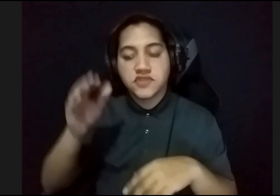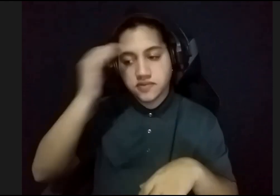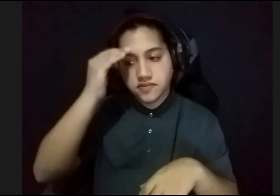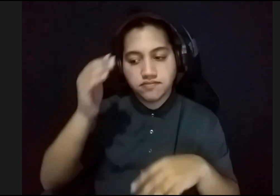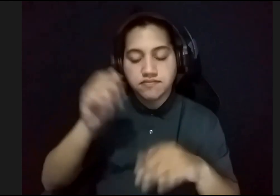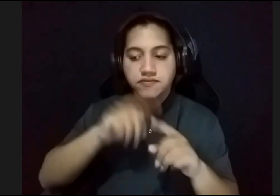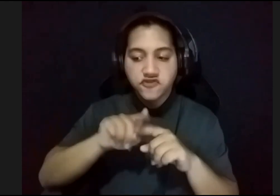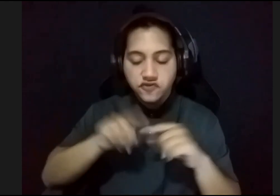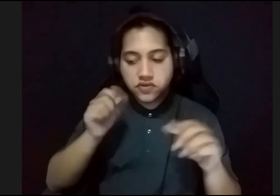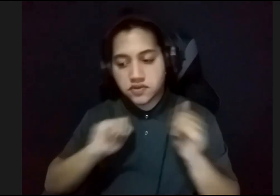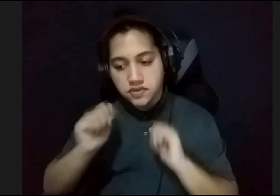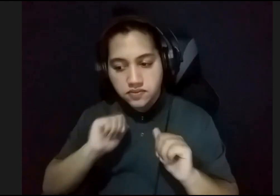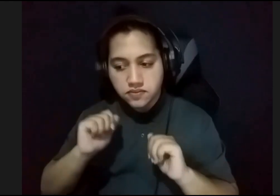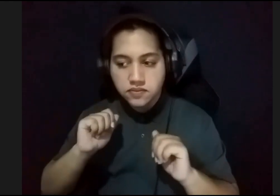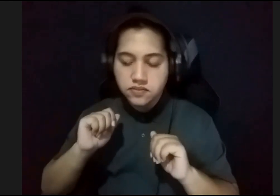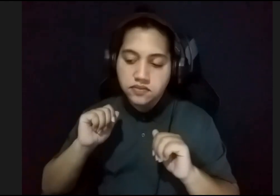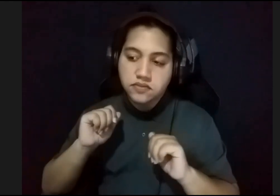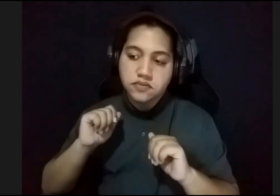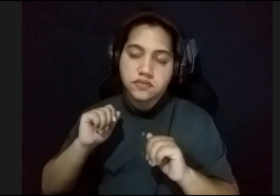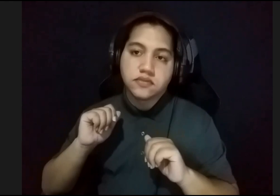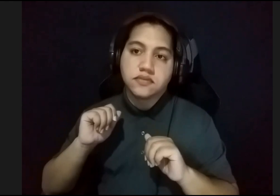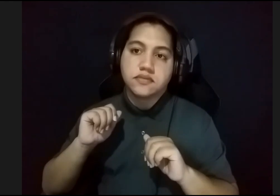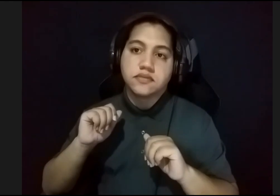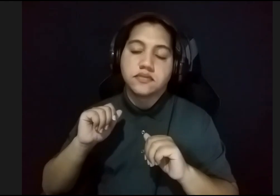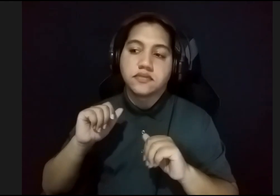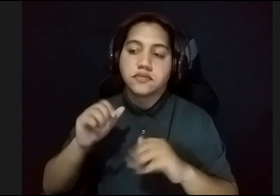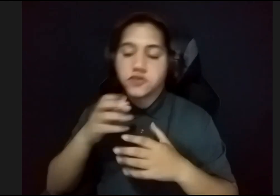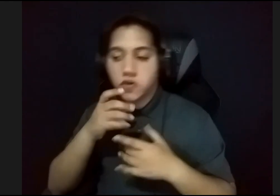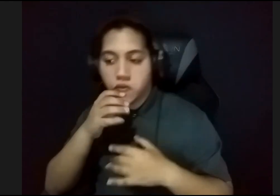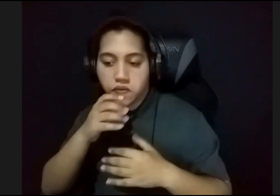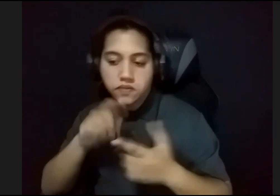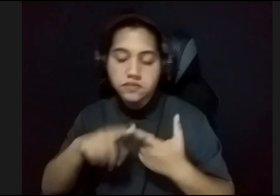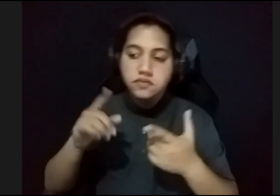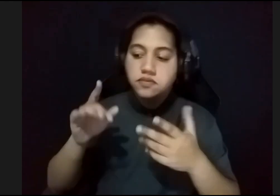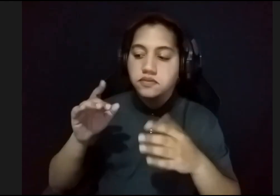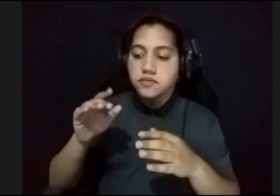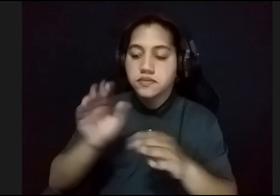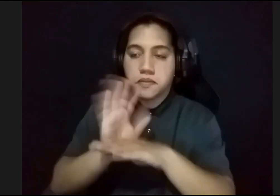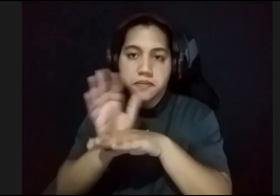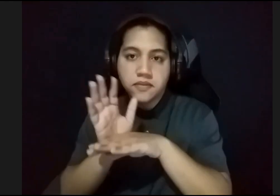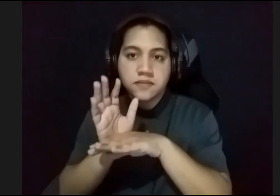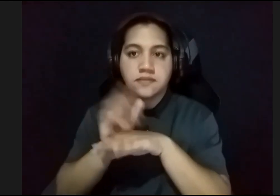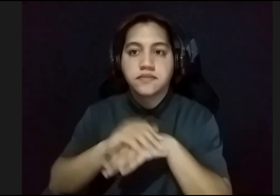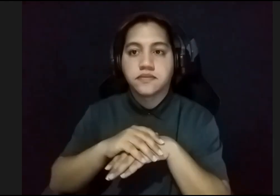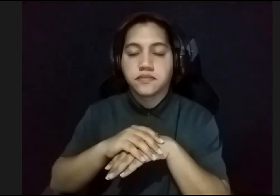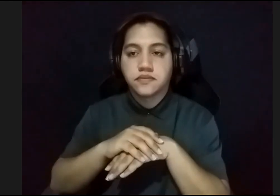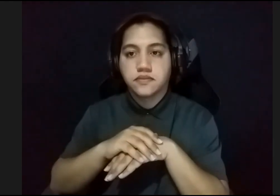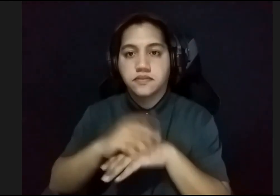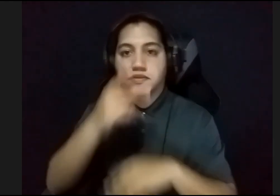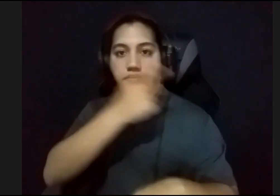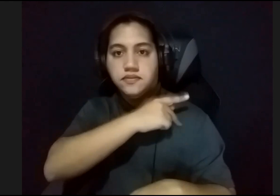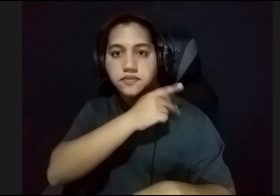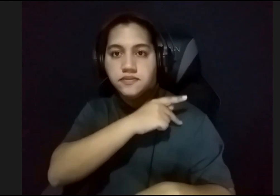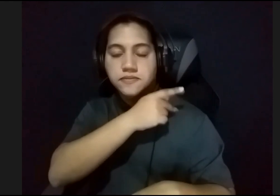eventos, ya sea de conciertos de jazz, películas que se realizaban, en la plaza,